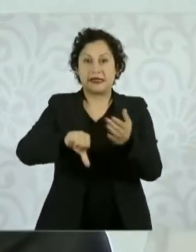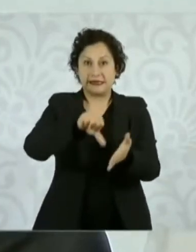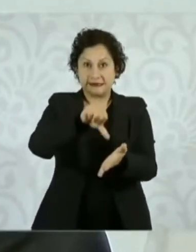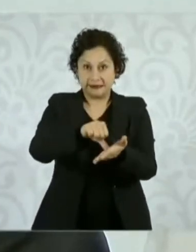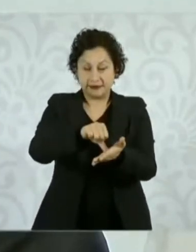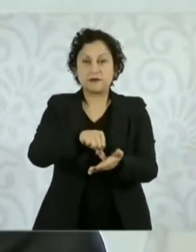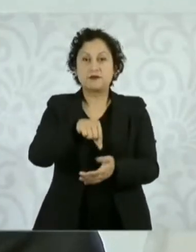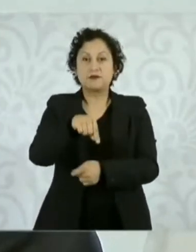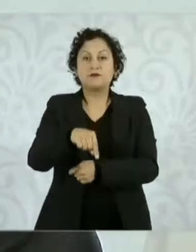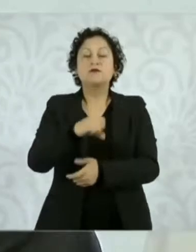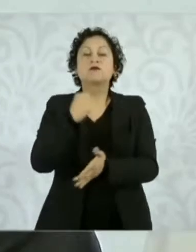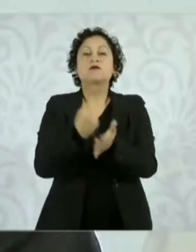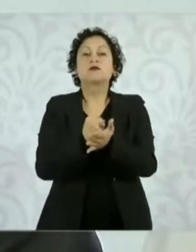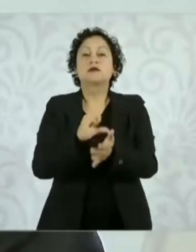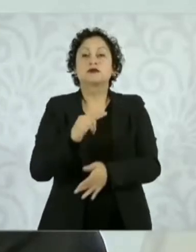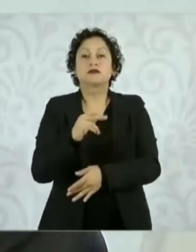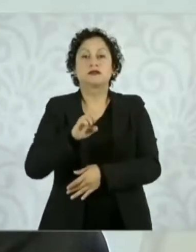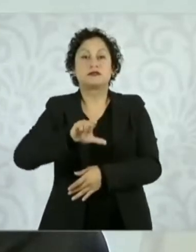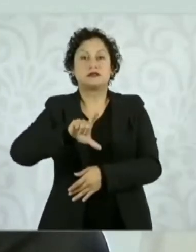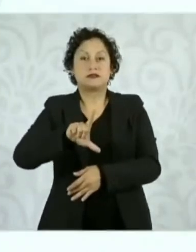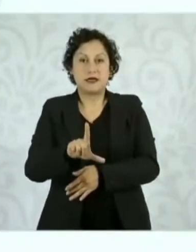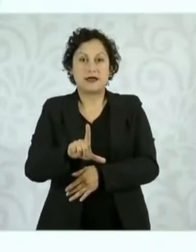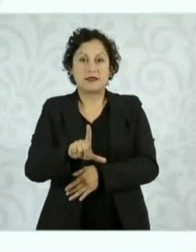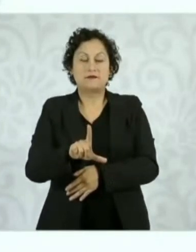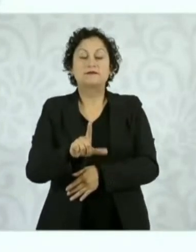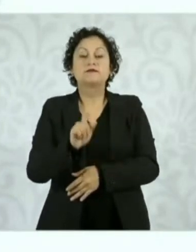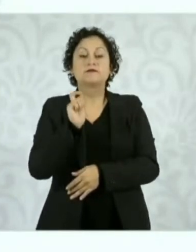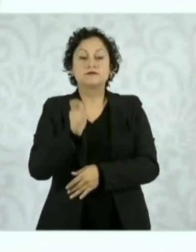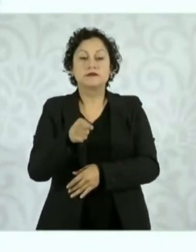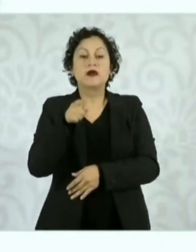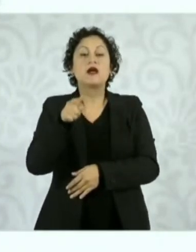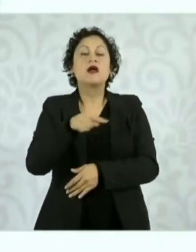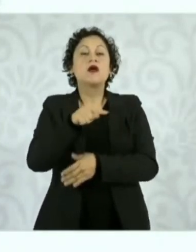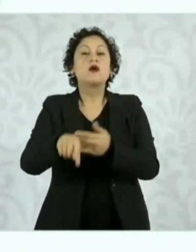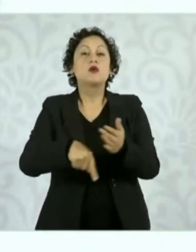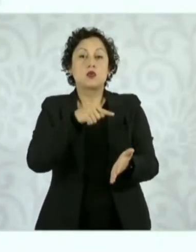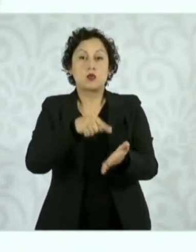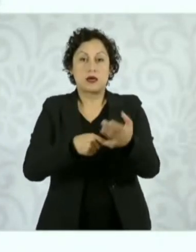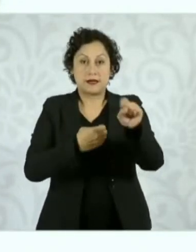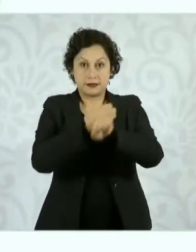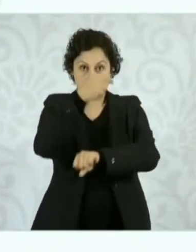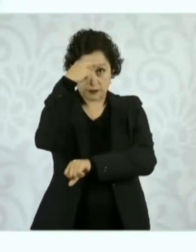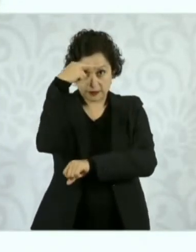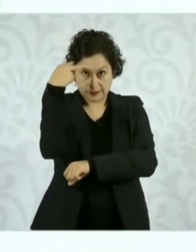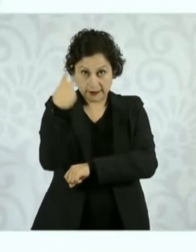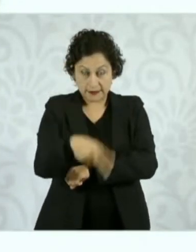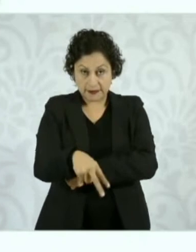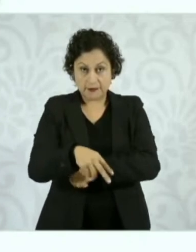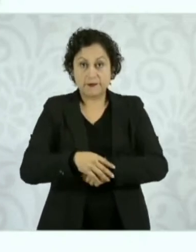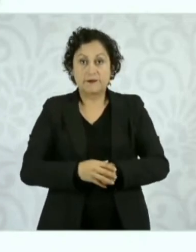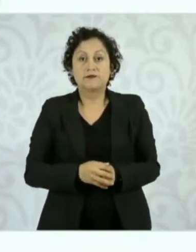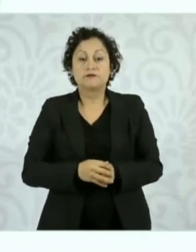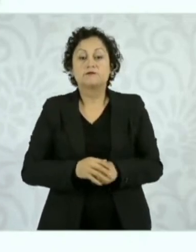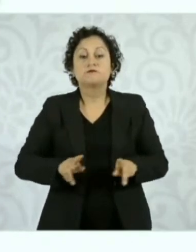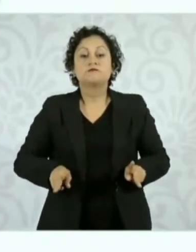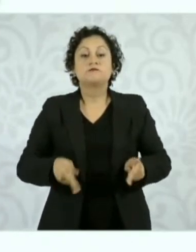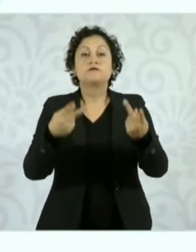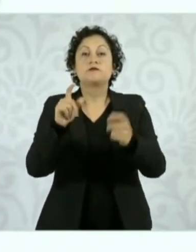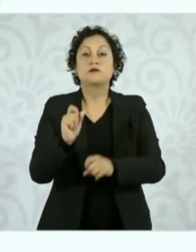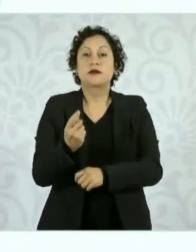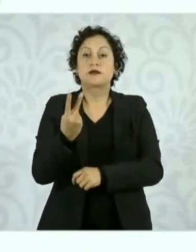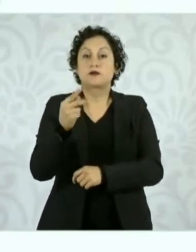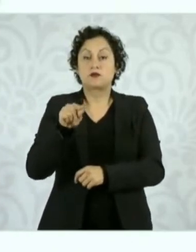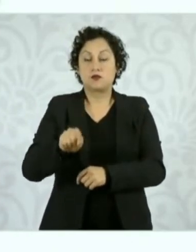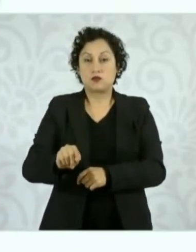Shell, estación de servicio Las Mejores Estaciones, en Tlanepantla, Estado de México, con un precio de veintidós